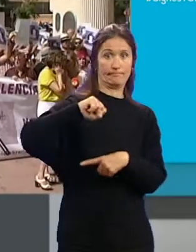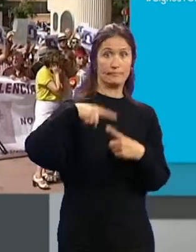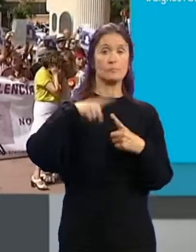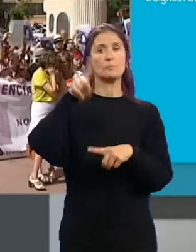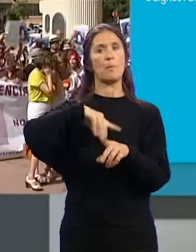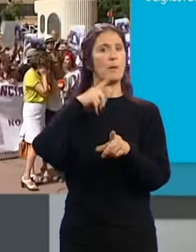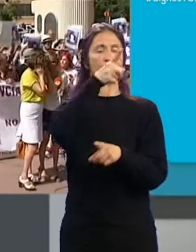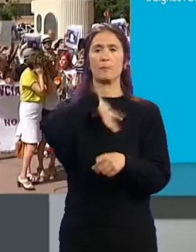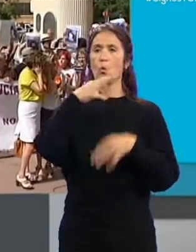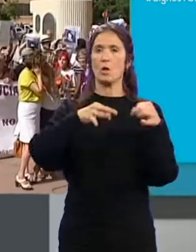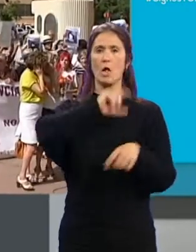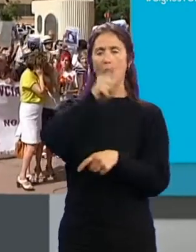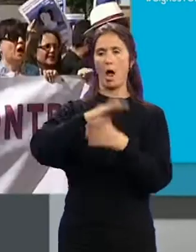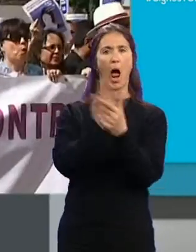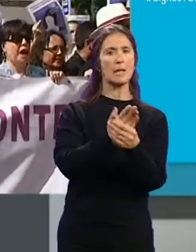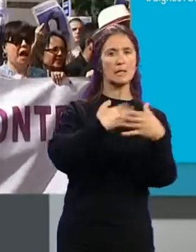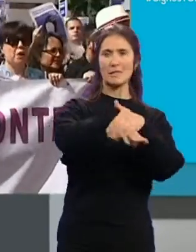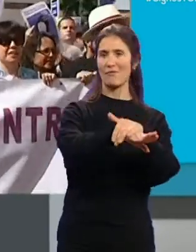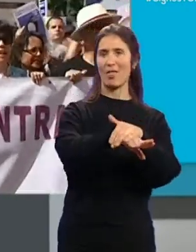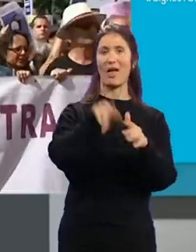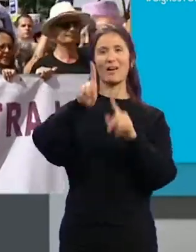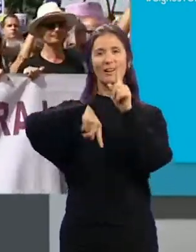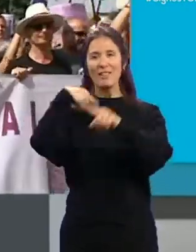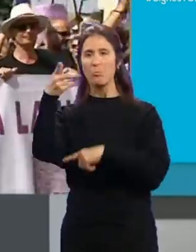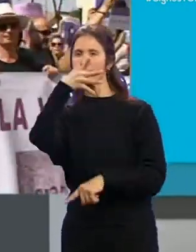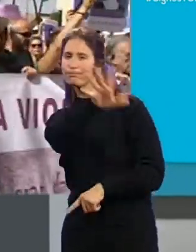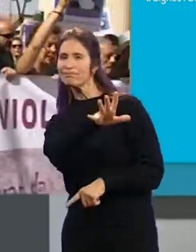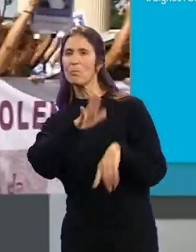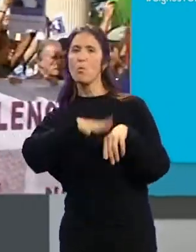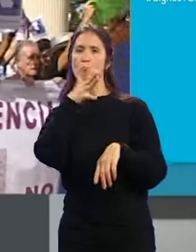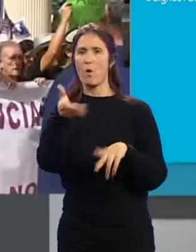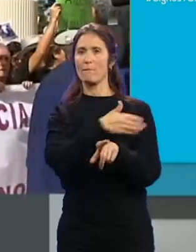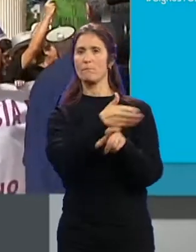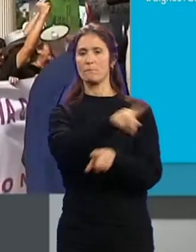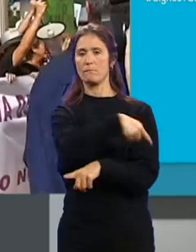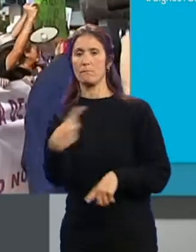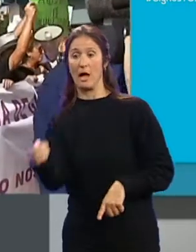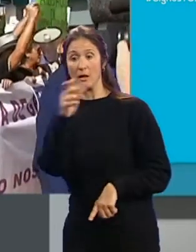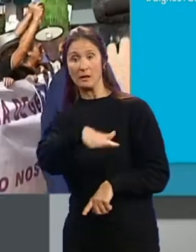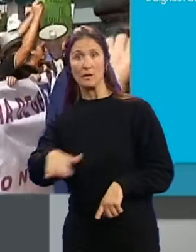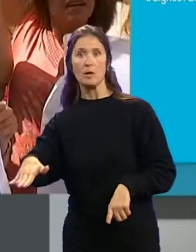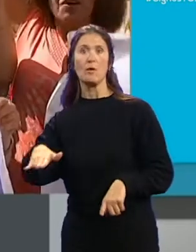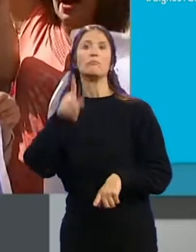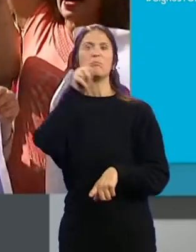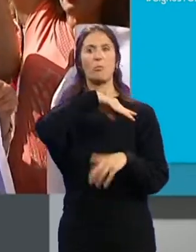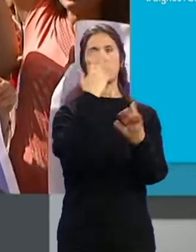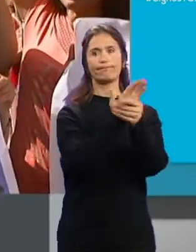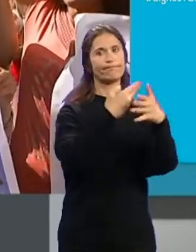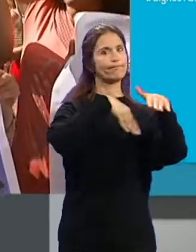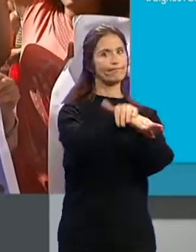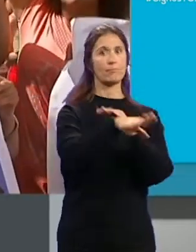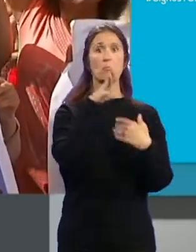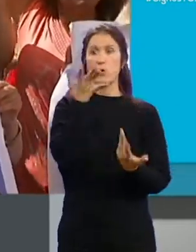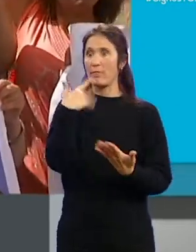archivadas las denuncias... ...que presentó posteriormente... ...por supuestos malos tratos del padre... ...hacia los menores... ...todas ellas por falta de